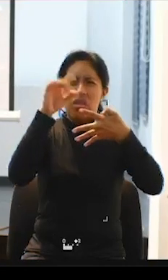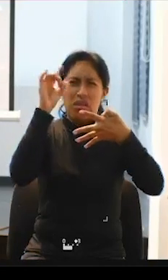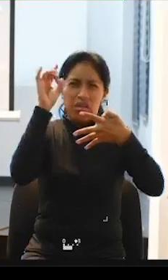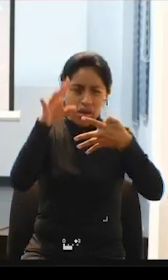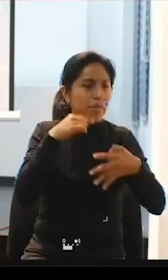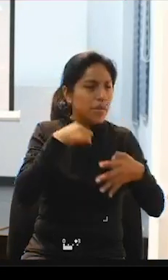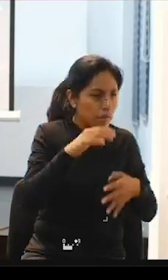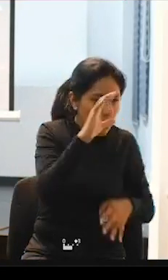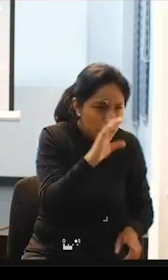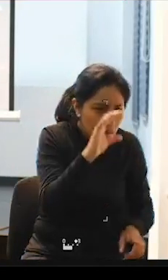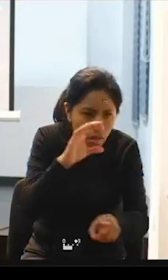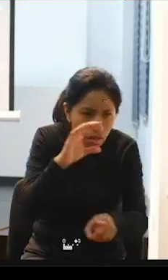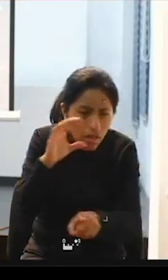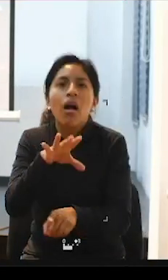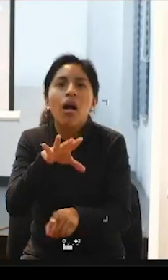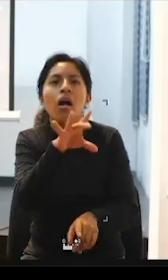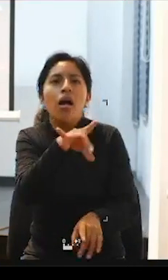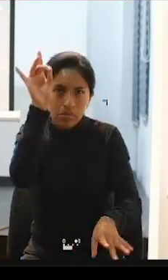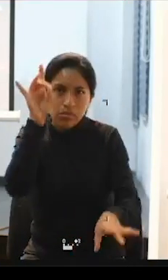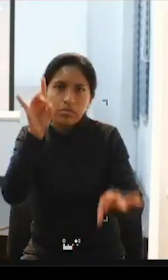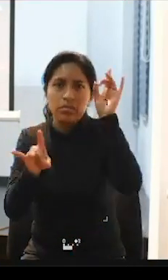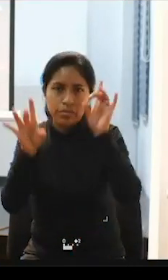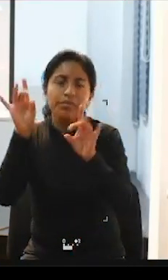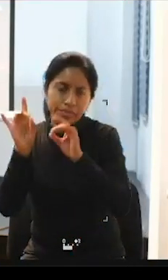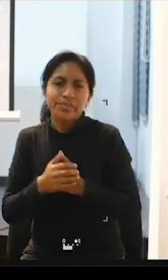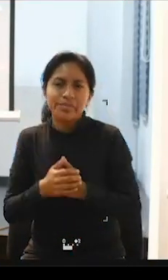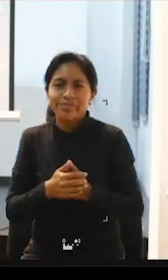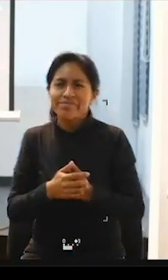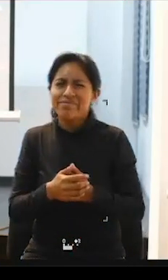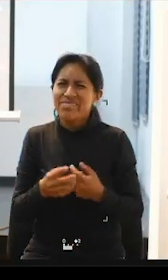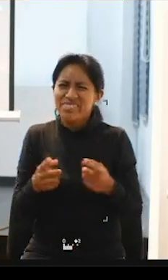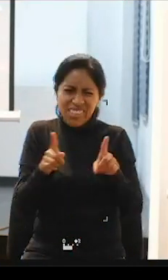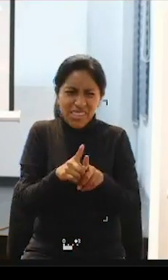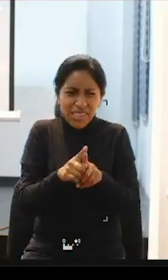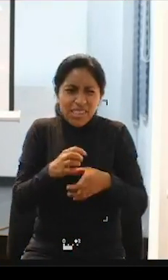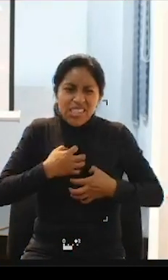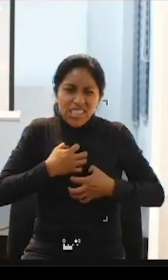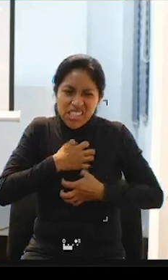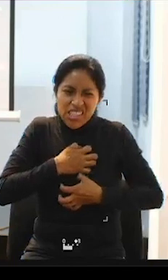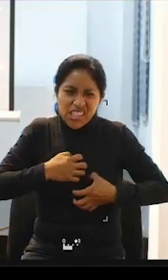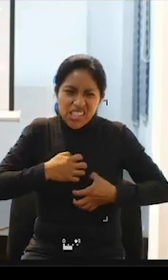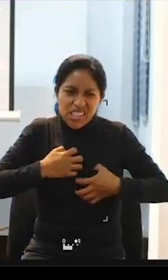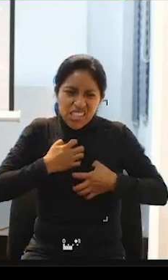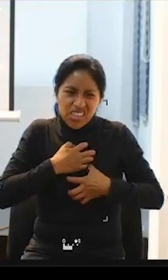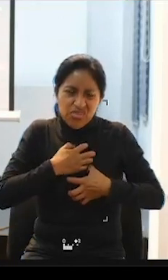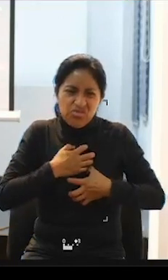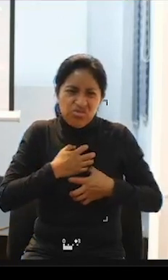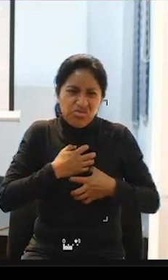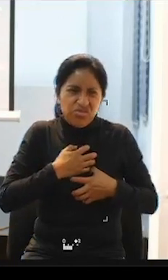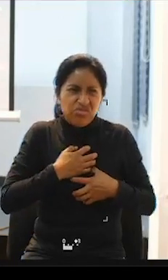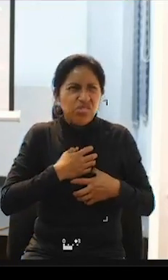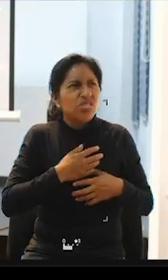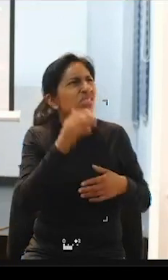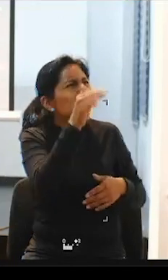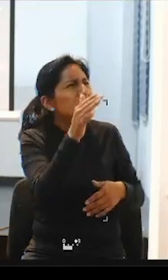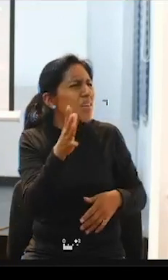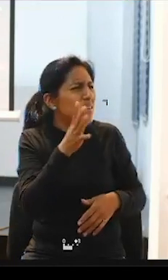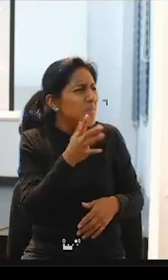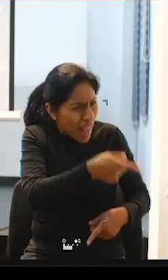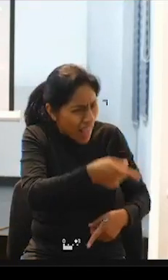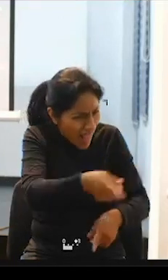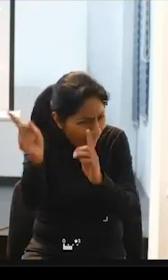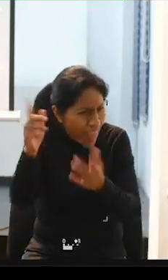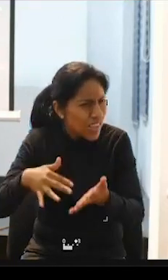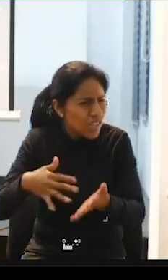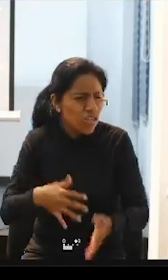hemos encontrado y como que daba rabia para la familia ¿no? ¿por qué no le dejado que estudie señora y poco a